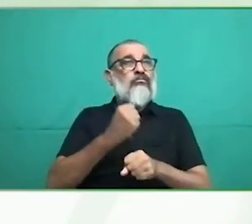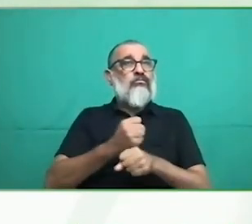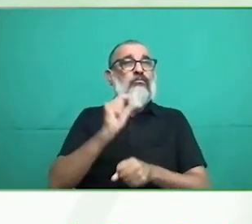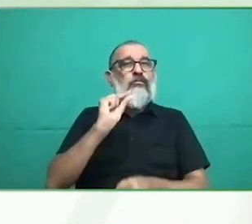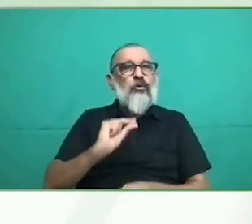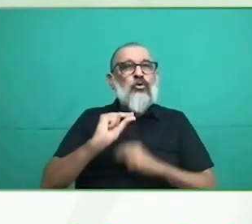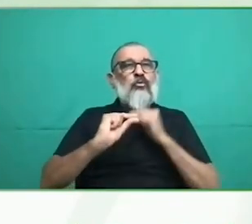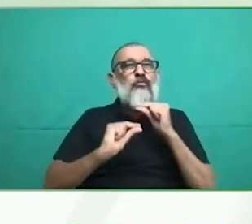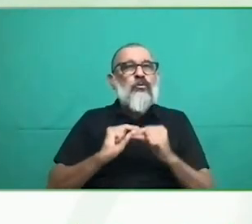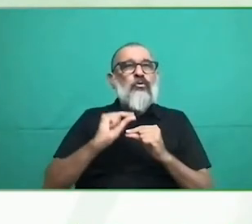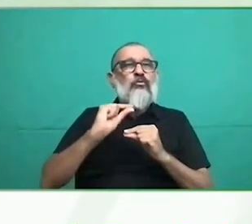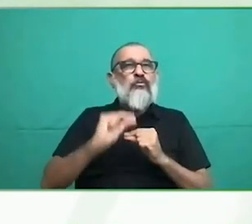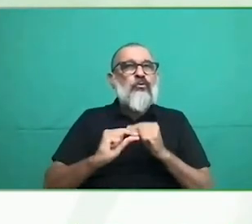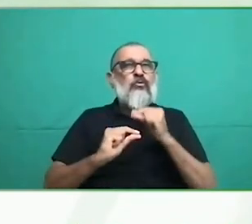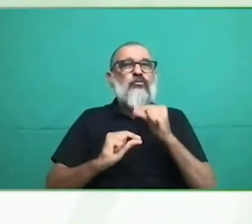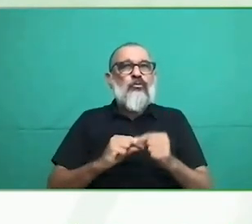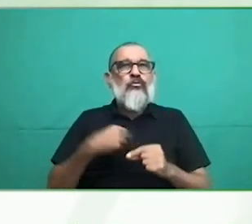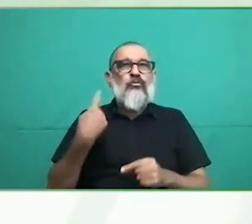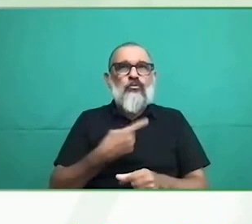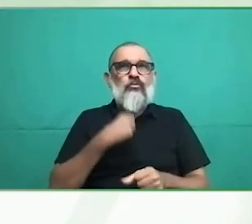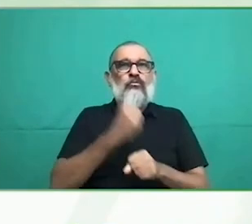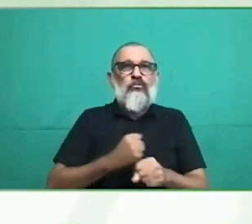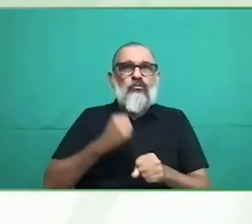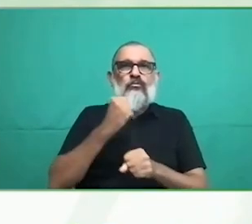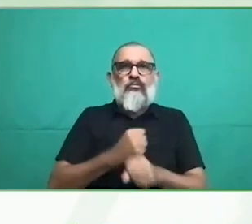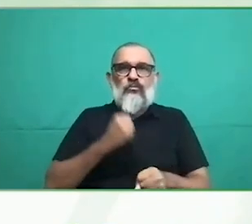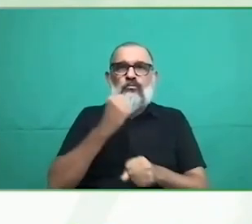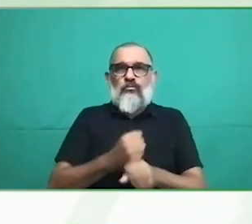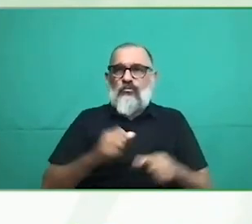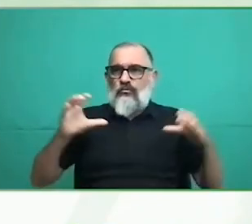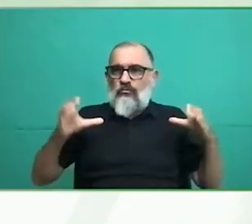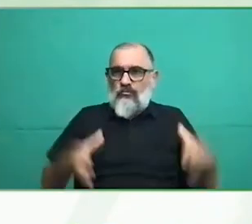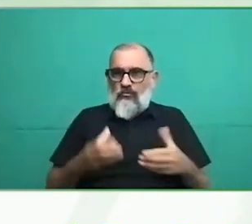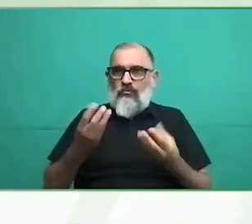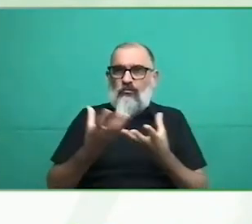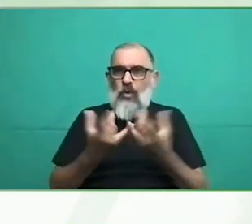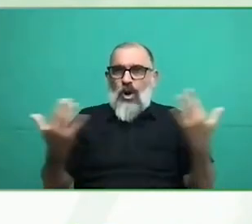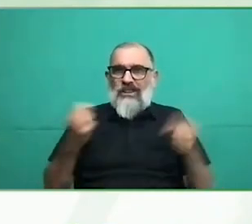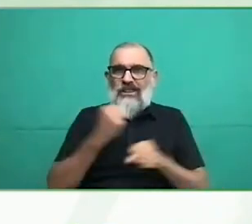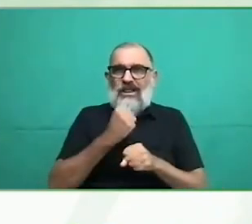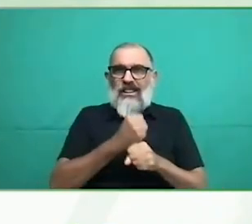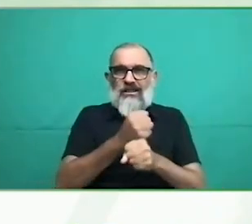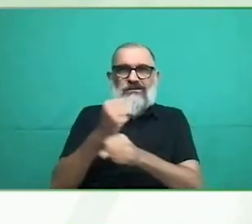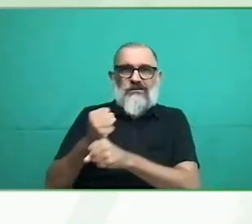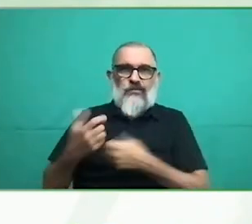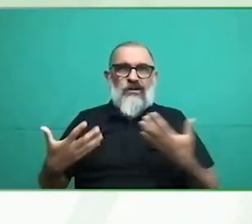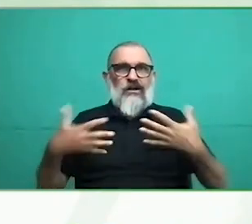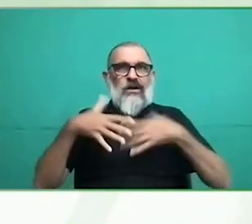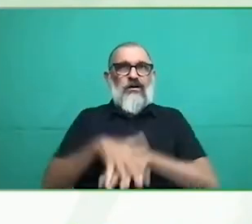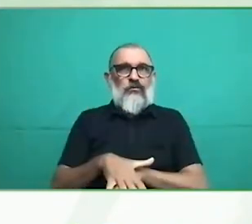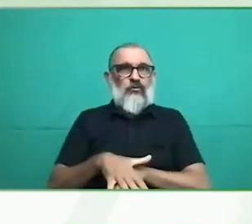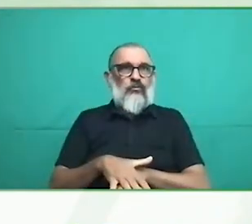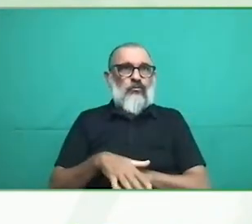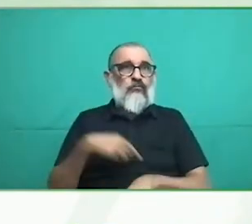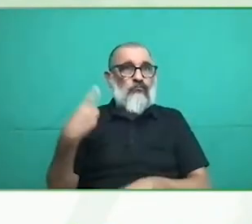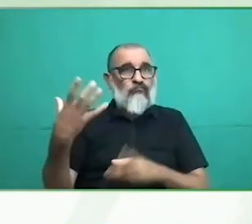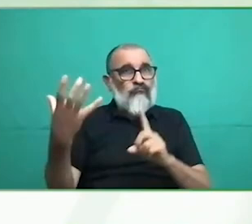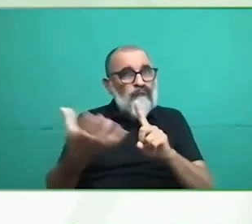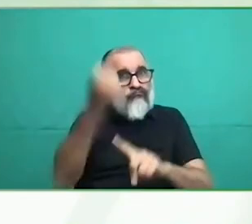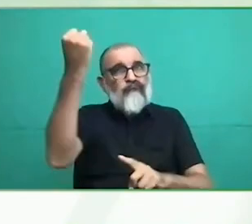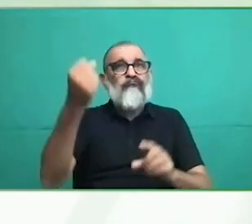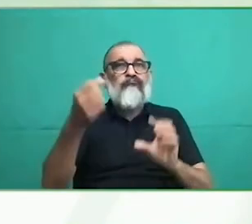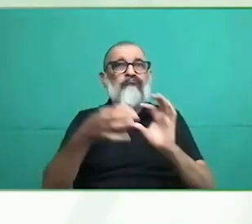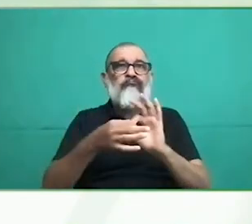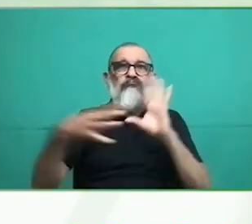incentivando y restituyendo los derechos de una población tan vulnerable como son las personas